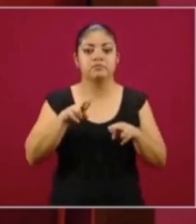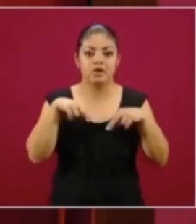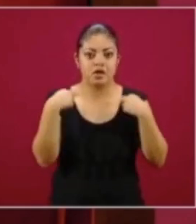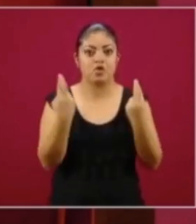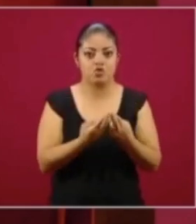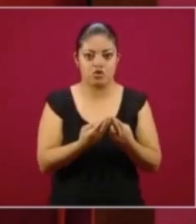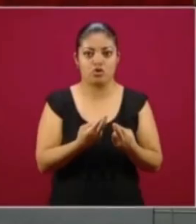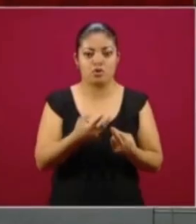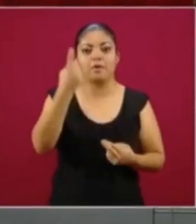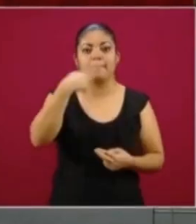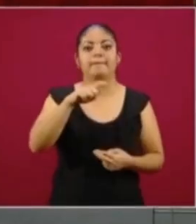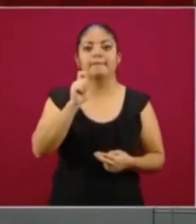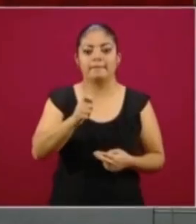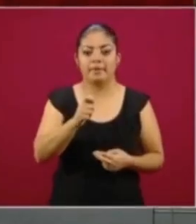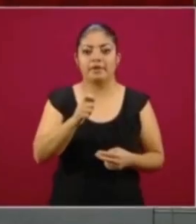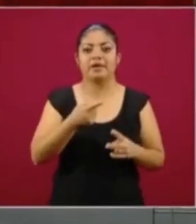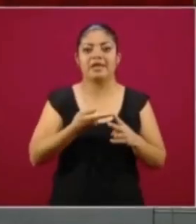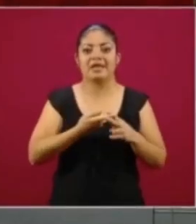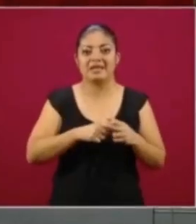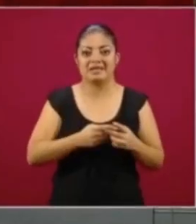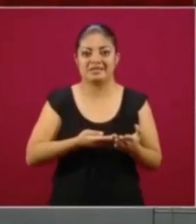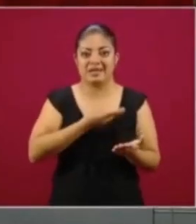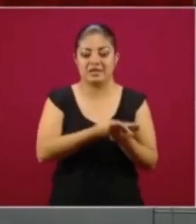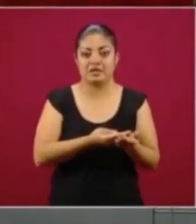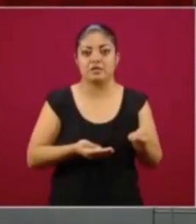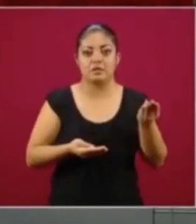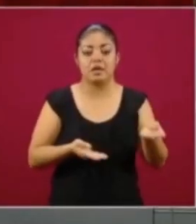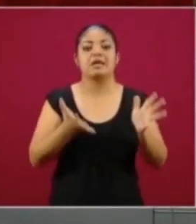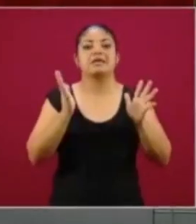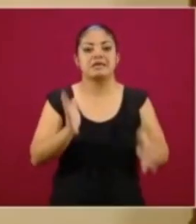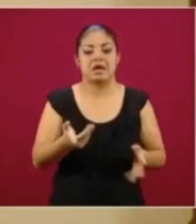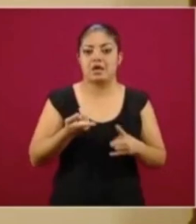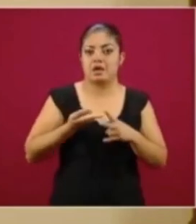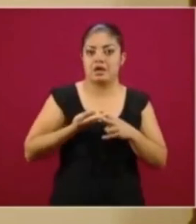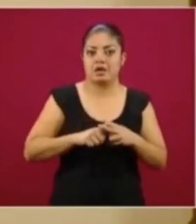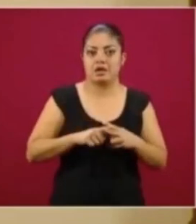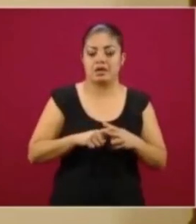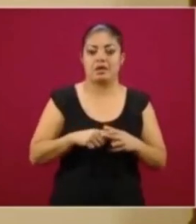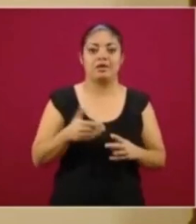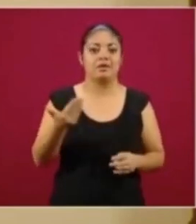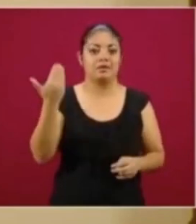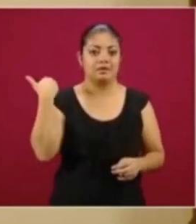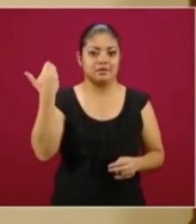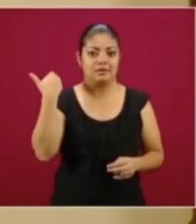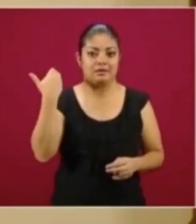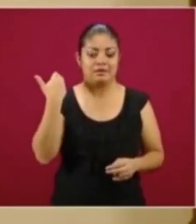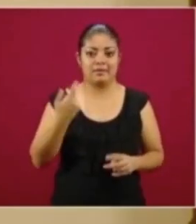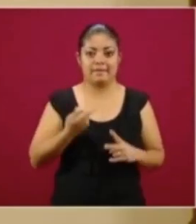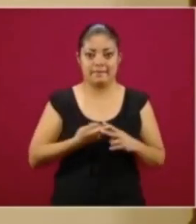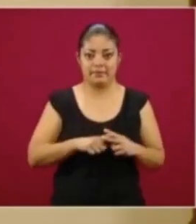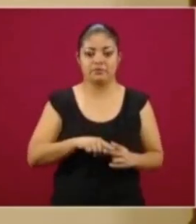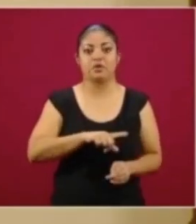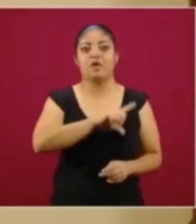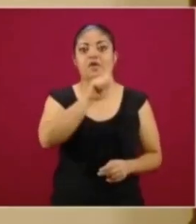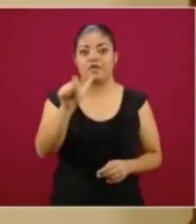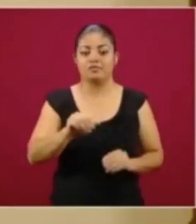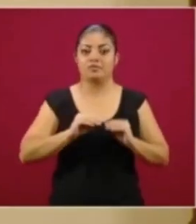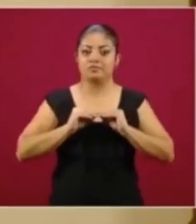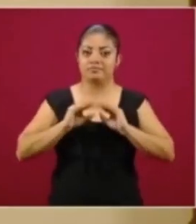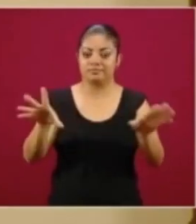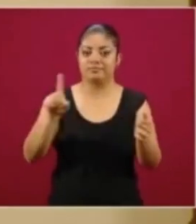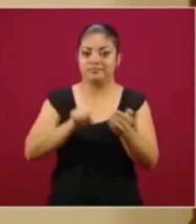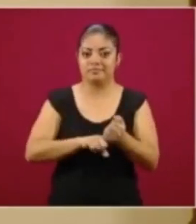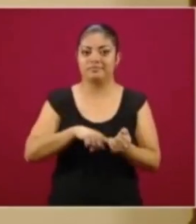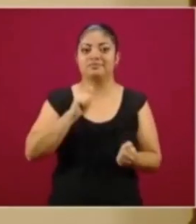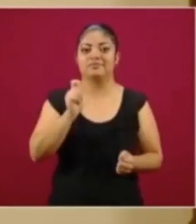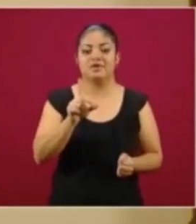iniciativa que hoy ya entró en vigor a partir del fin de semana pasado, después de su publicación en